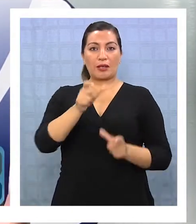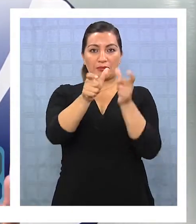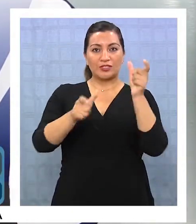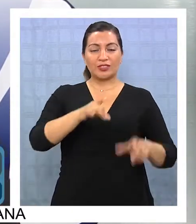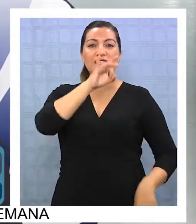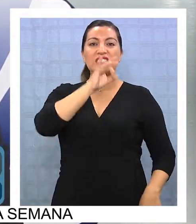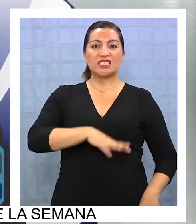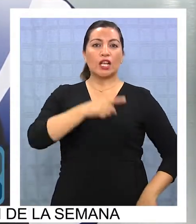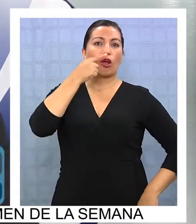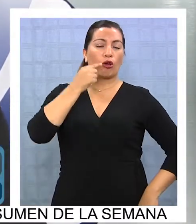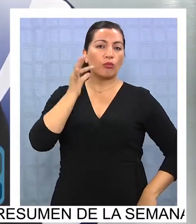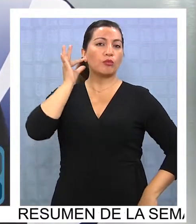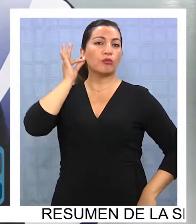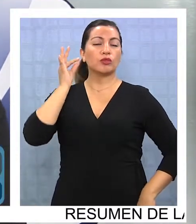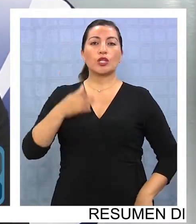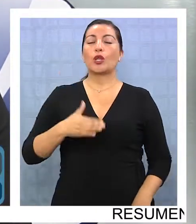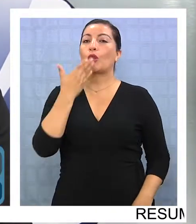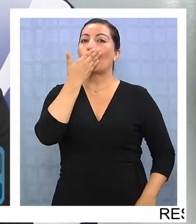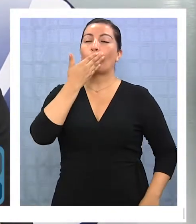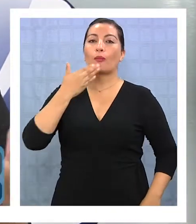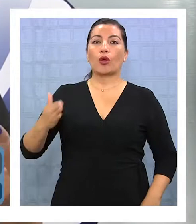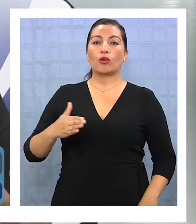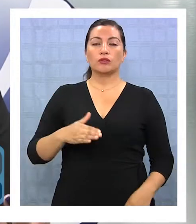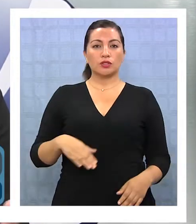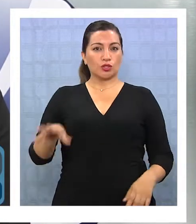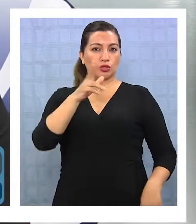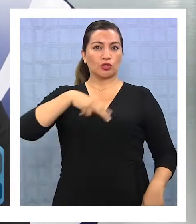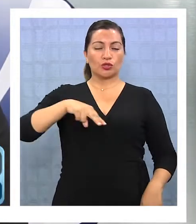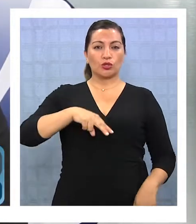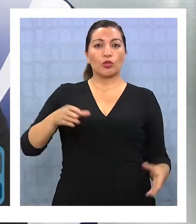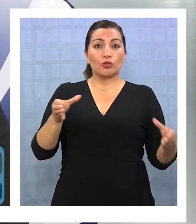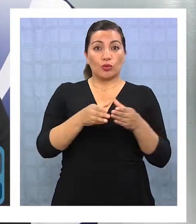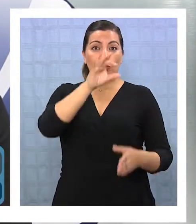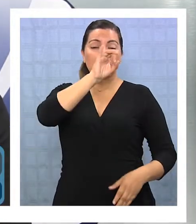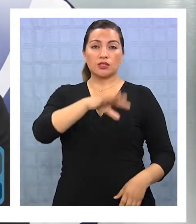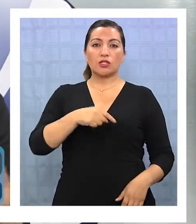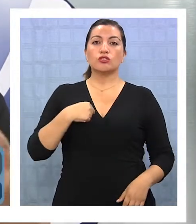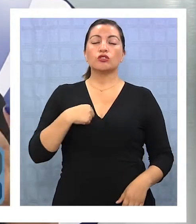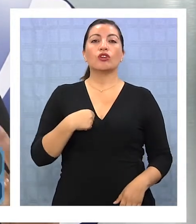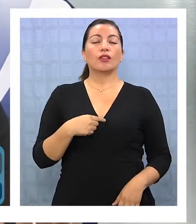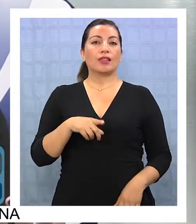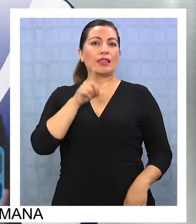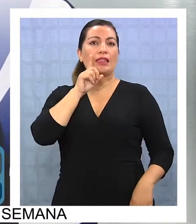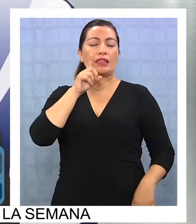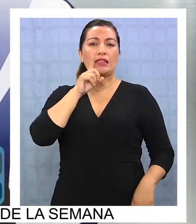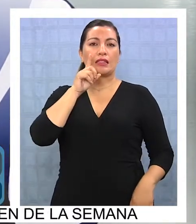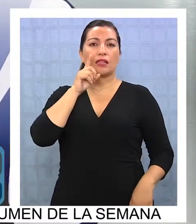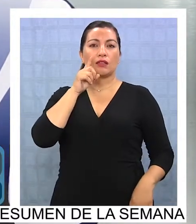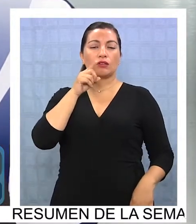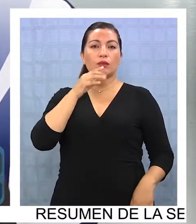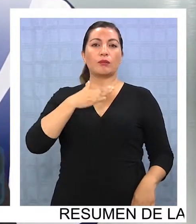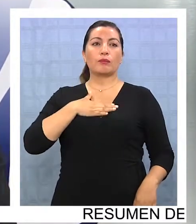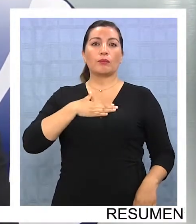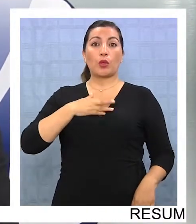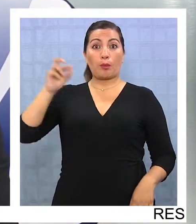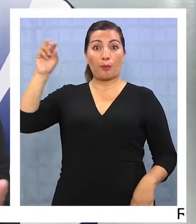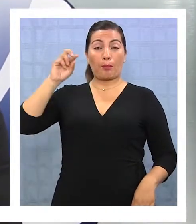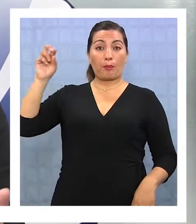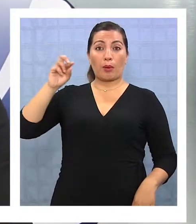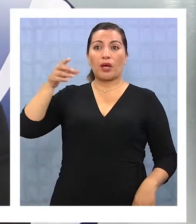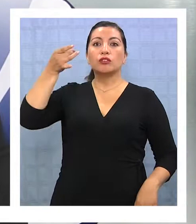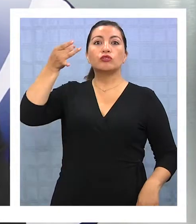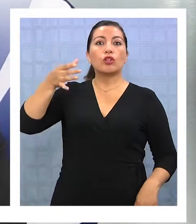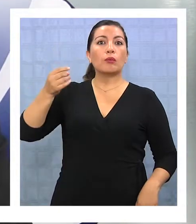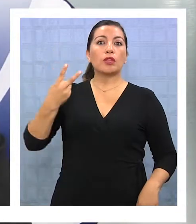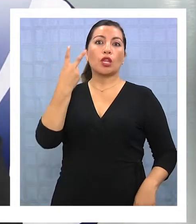como chilenos. Creo que muestra nuestra mejor cara cuando juega la selección chilena. Yo he tenido la fortuna de haber sido criada por un papá